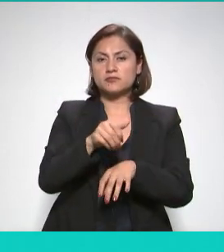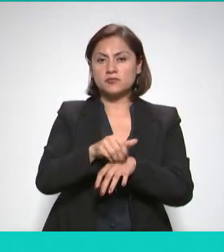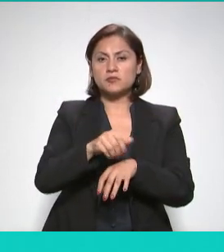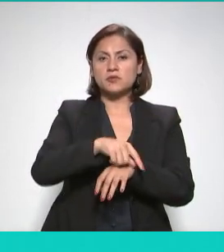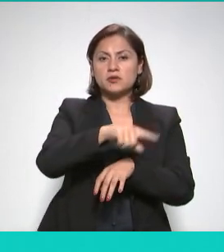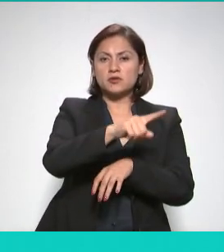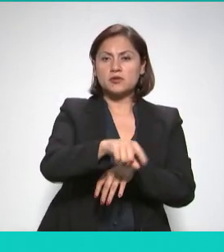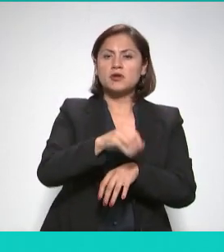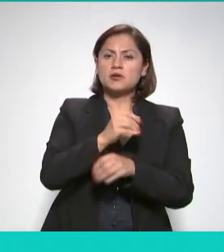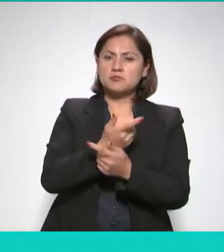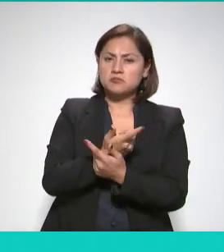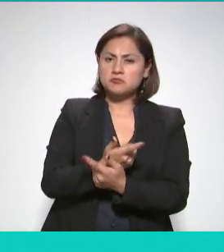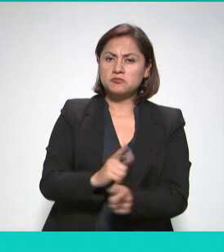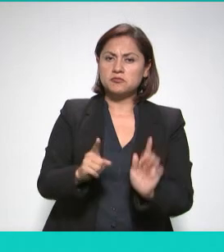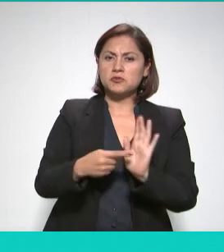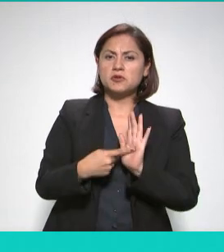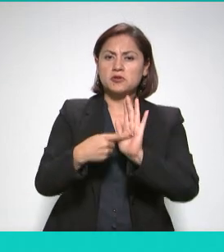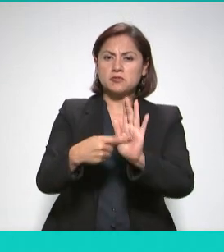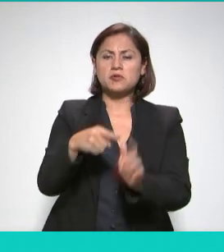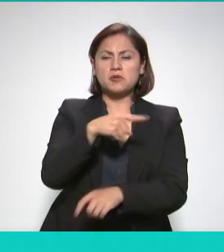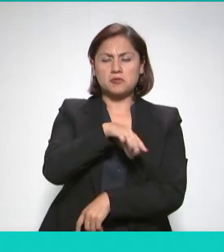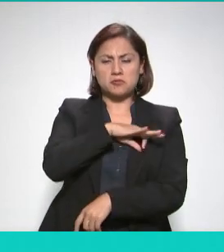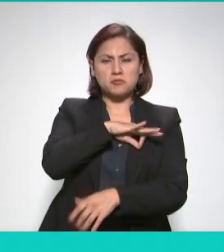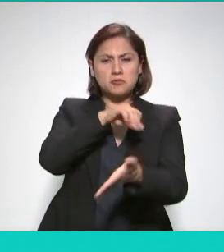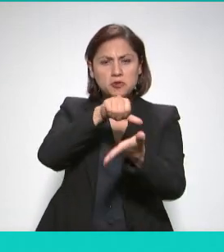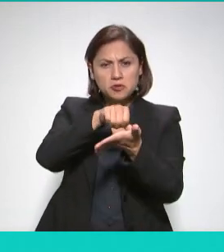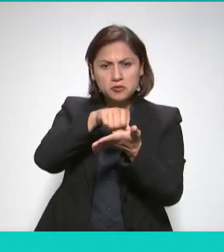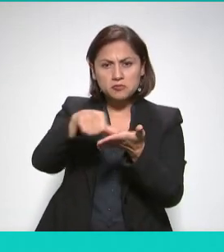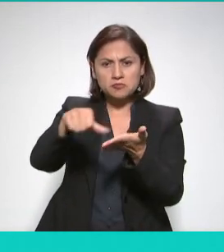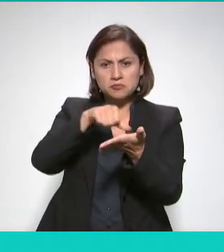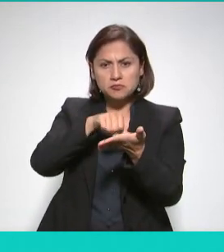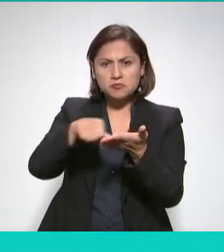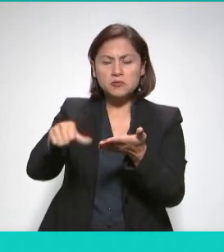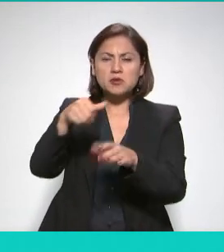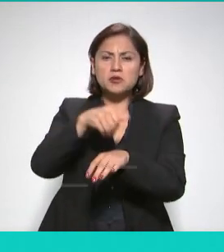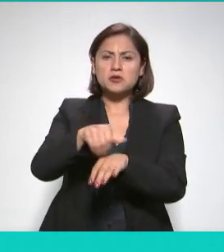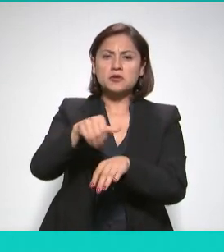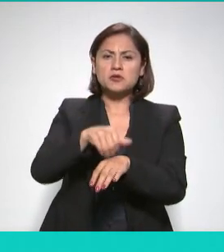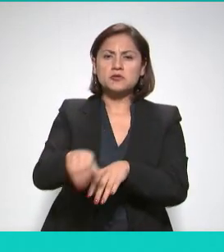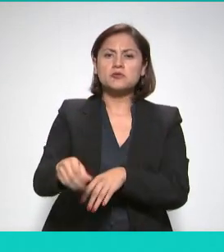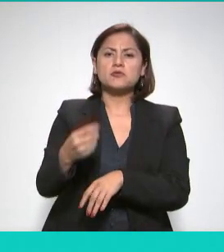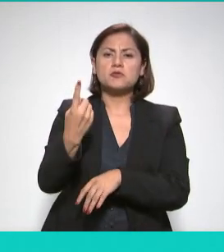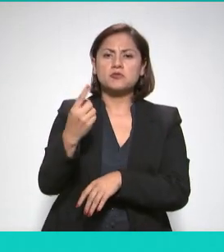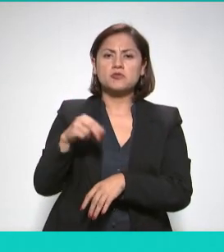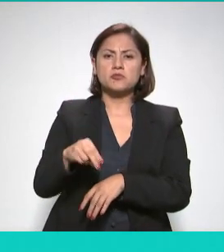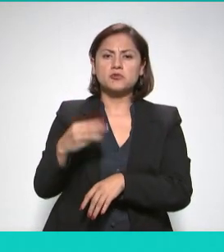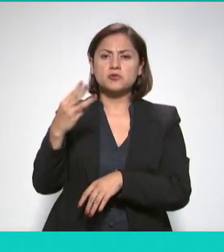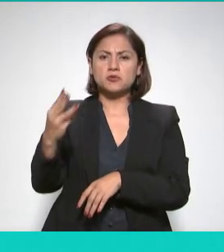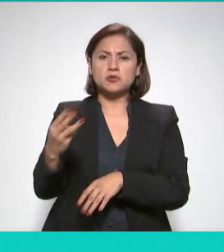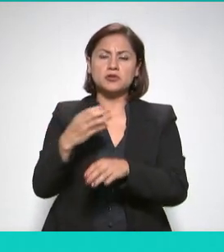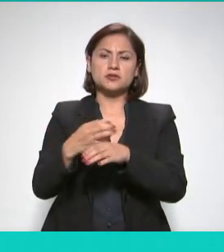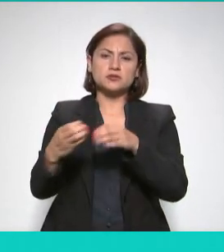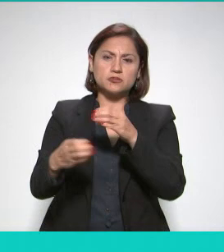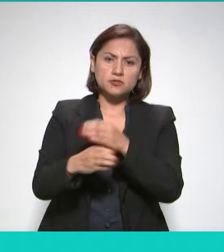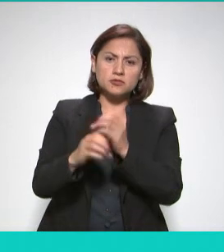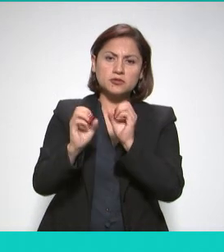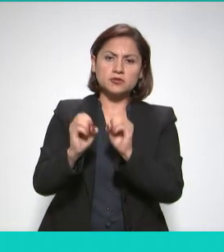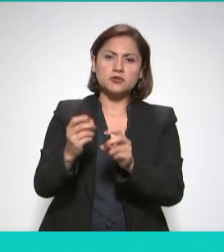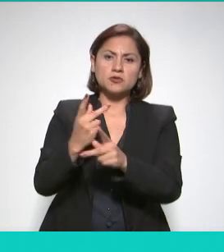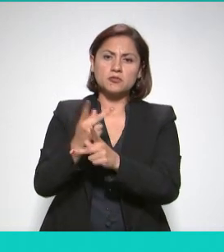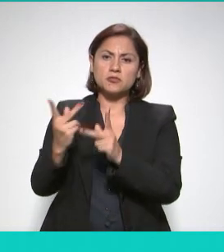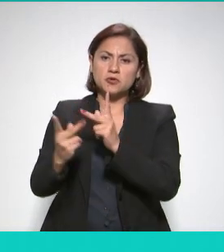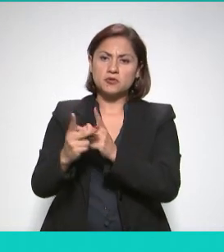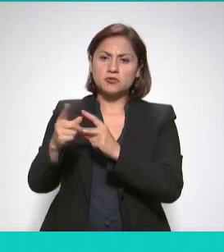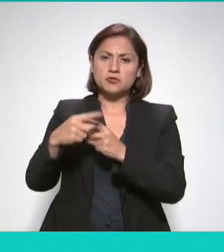proteja únicamente la información identificada con el numeral 1.3, productos y subproductos, permitiendo el